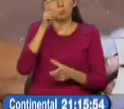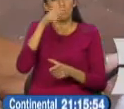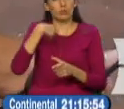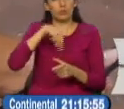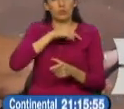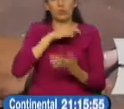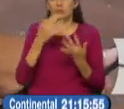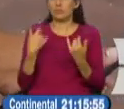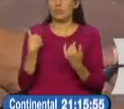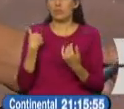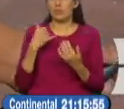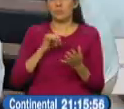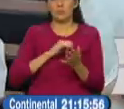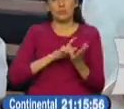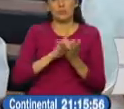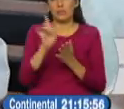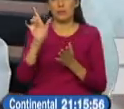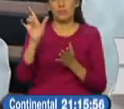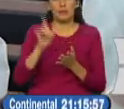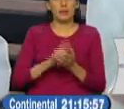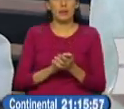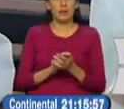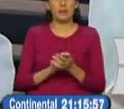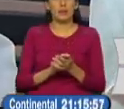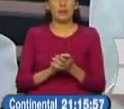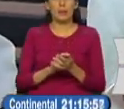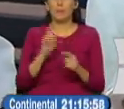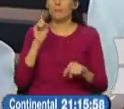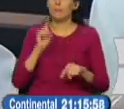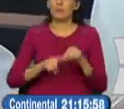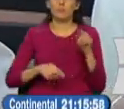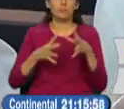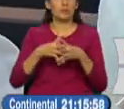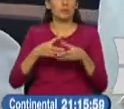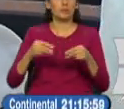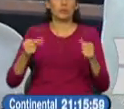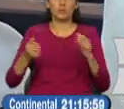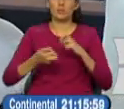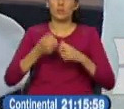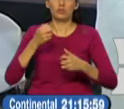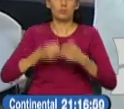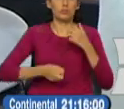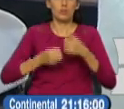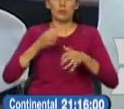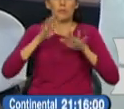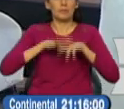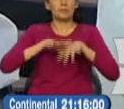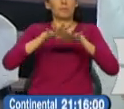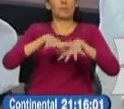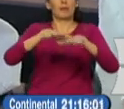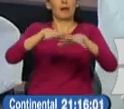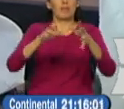la vía paralizada, es verdad eso. En esa forma no se puede solucionar los problemas, hay que ser